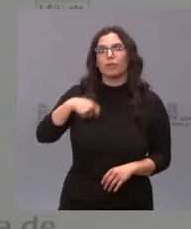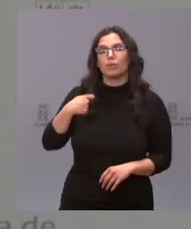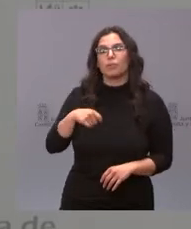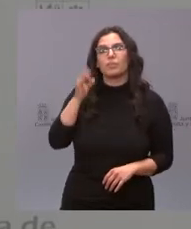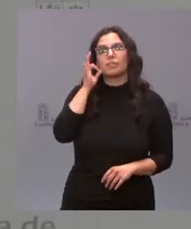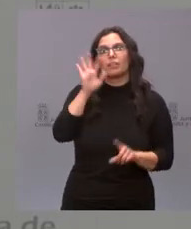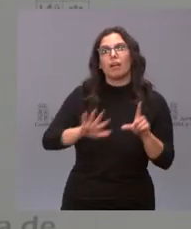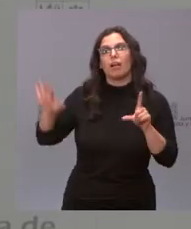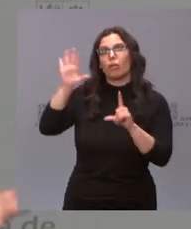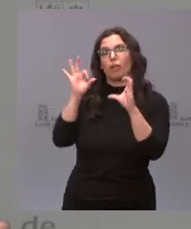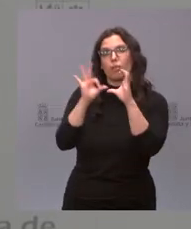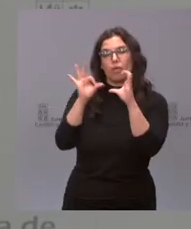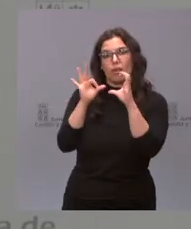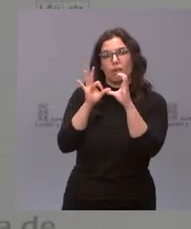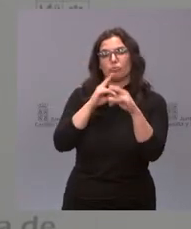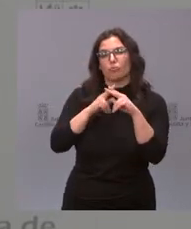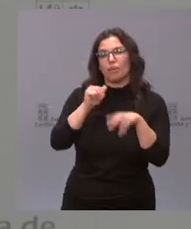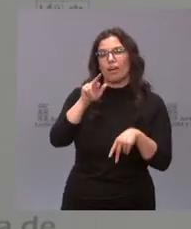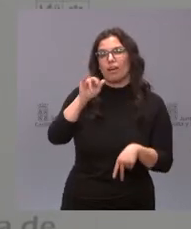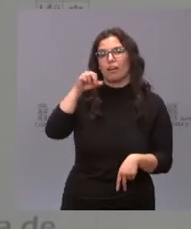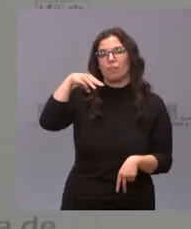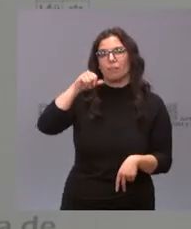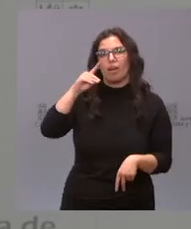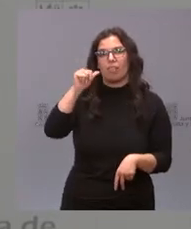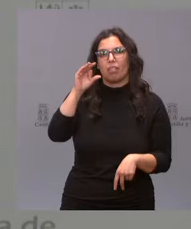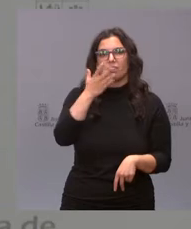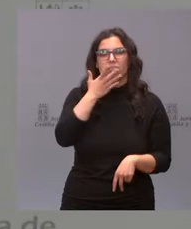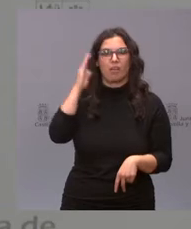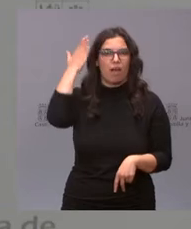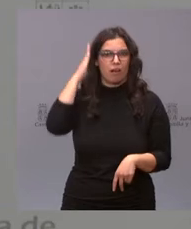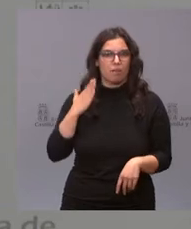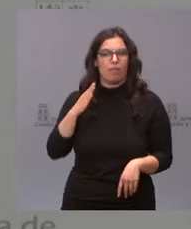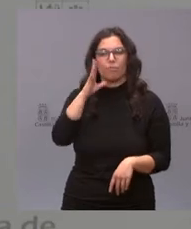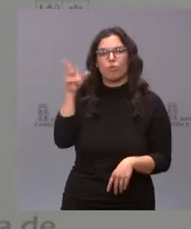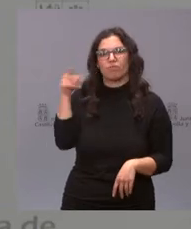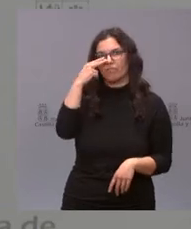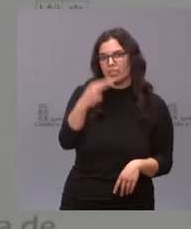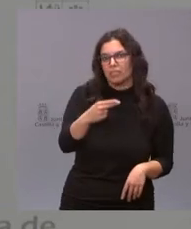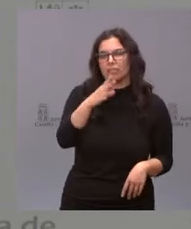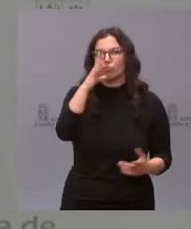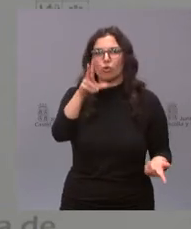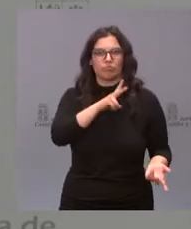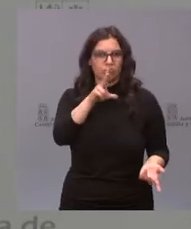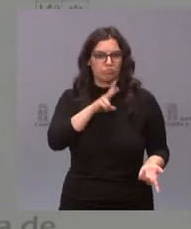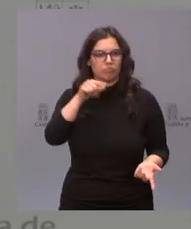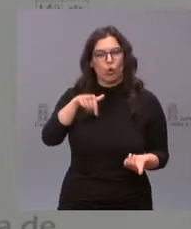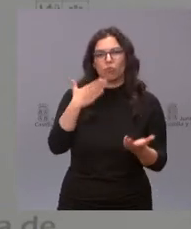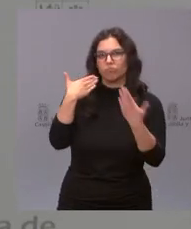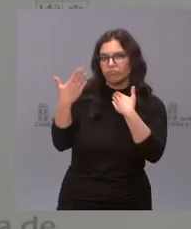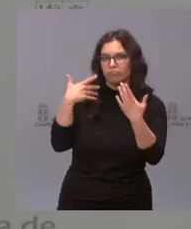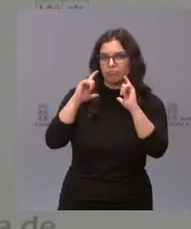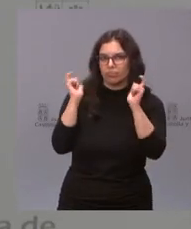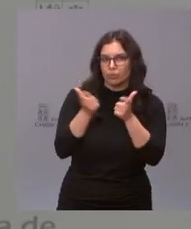nacional de Ciudadanos, a Inés Arrimadas, por su visita, por su cordialidad durante el encuentro que hemos mantenido.